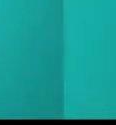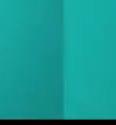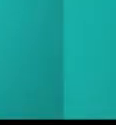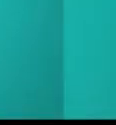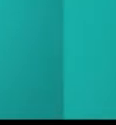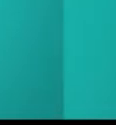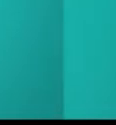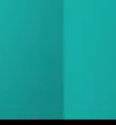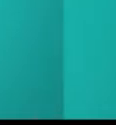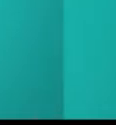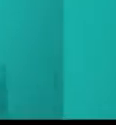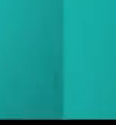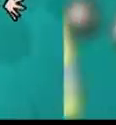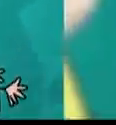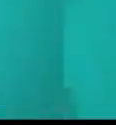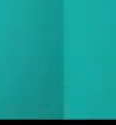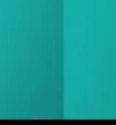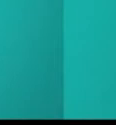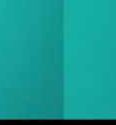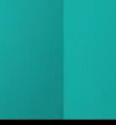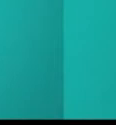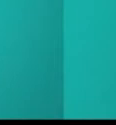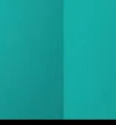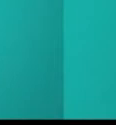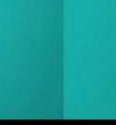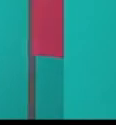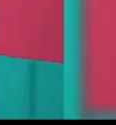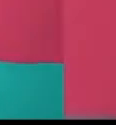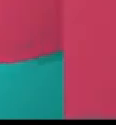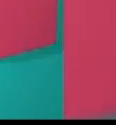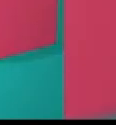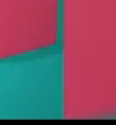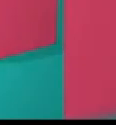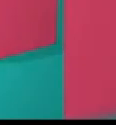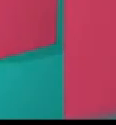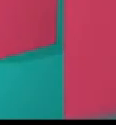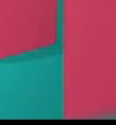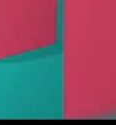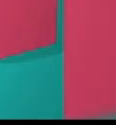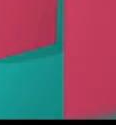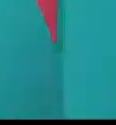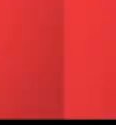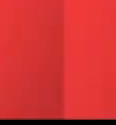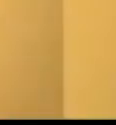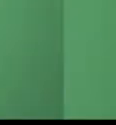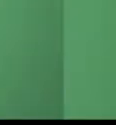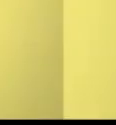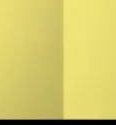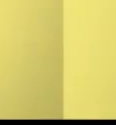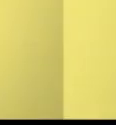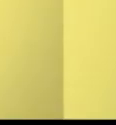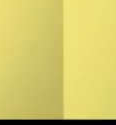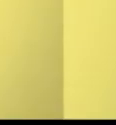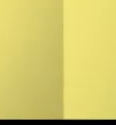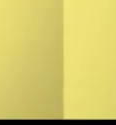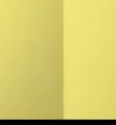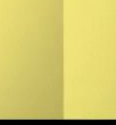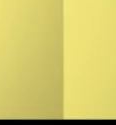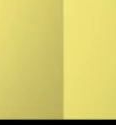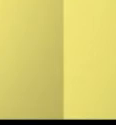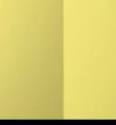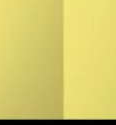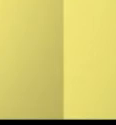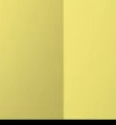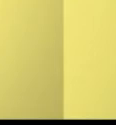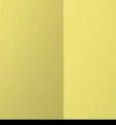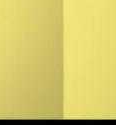Somos perseverantes cuando trabajamos con constancia, firmeza y tenacidad. Ser perseverante y no darse por